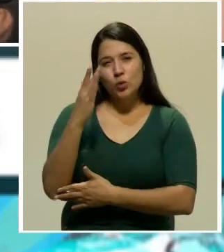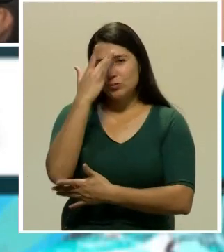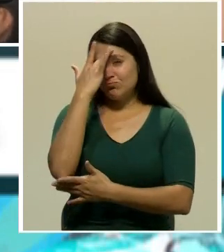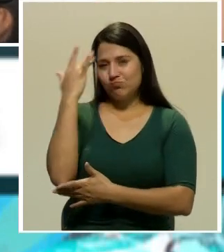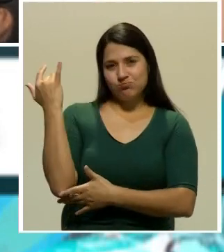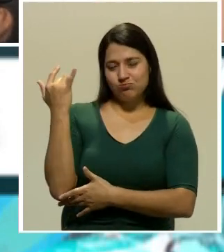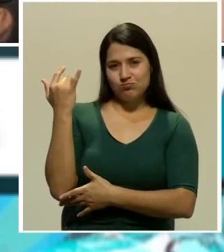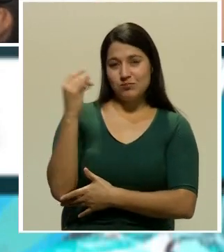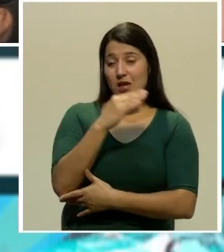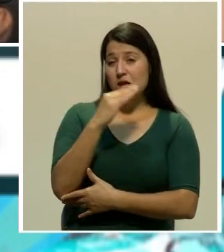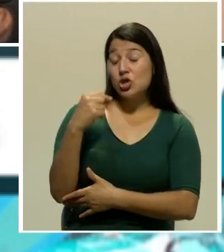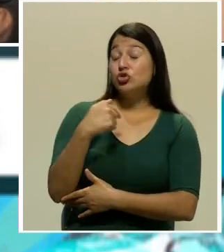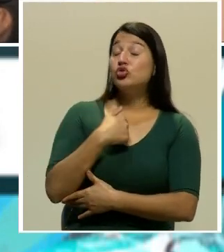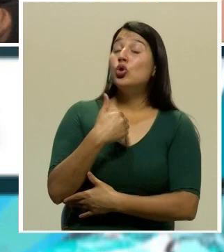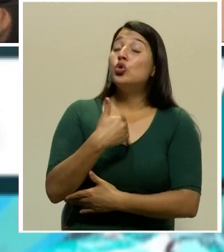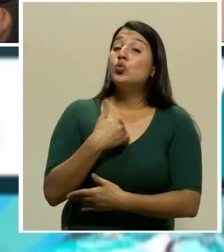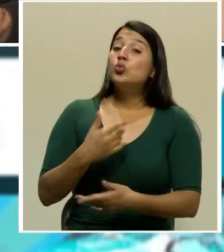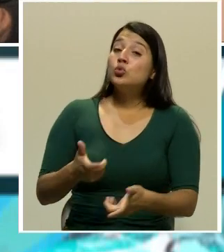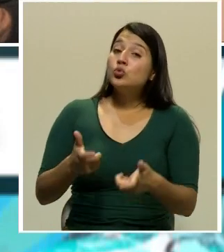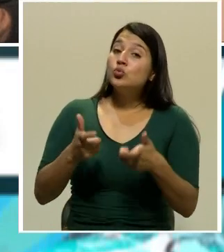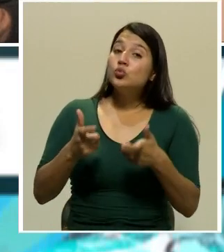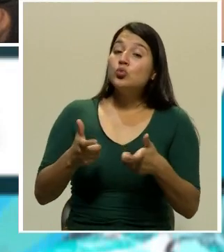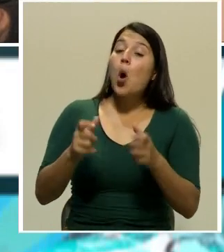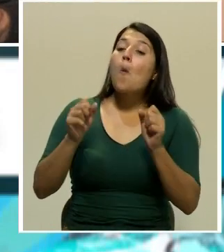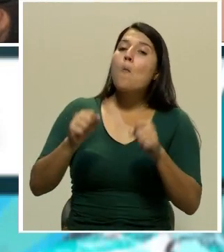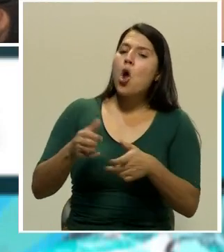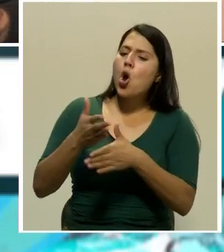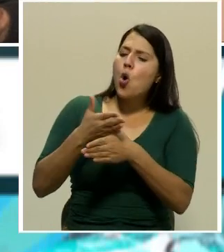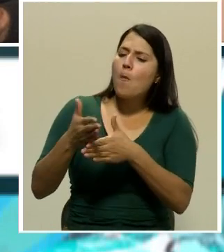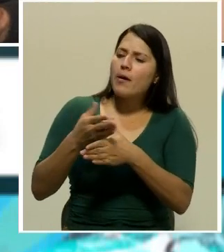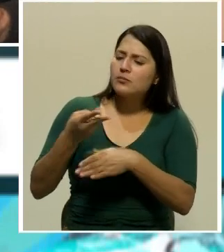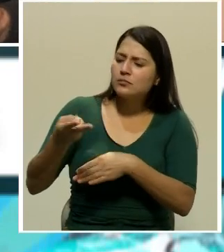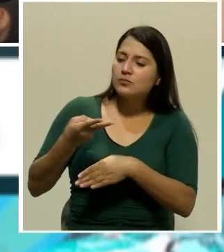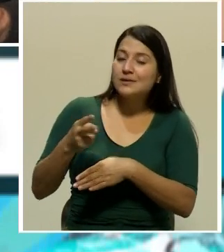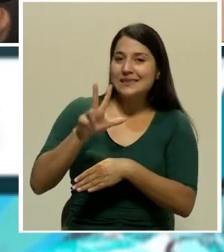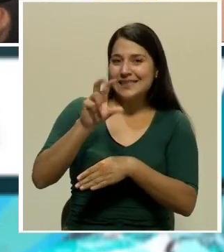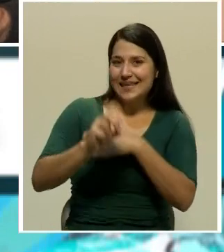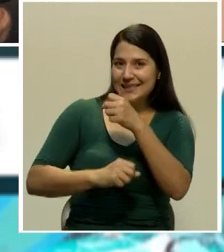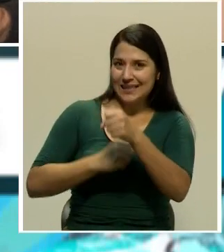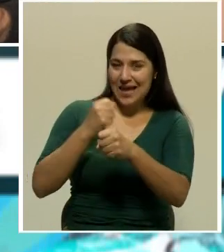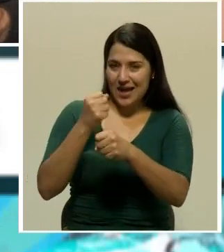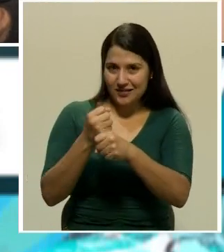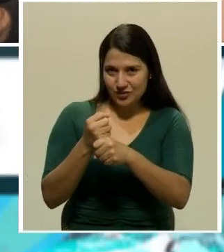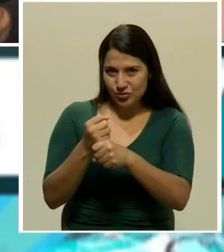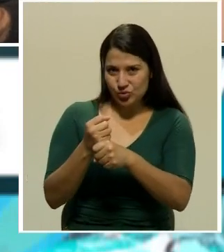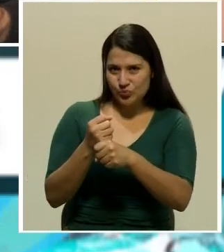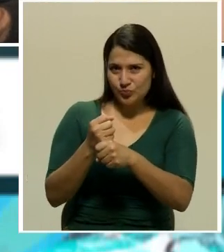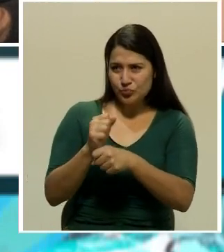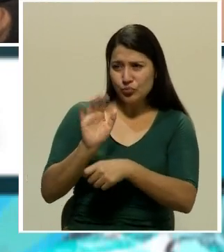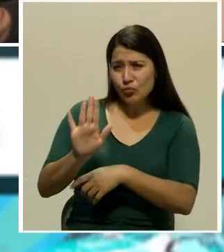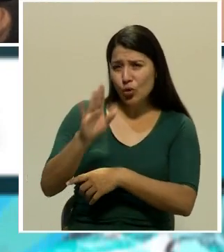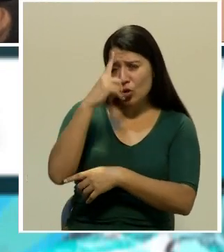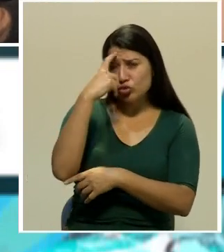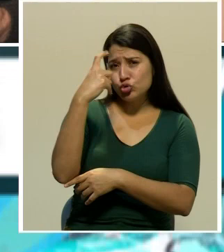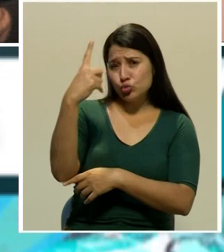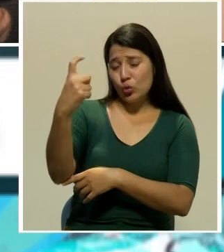del que tuve la dicha de compartir 30 años parte de su sueño.